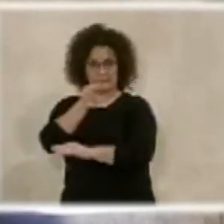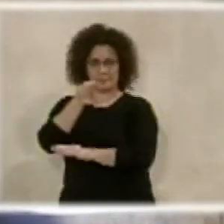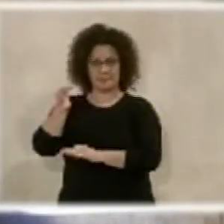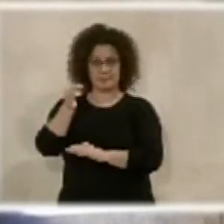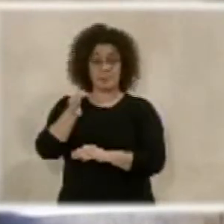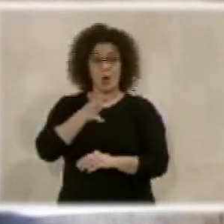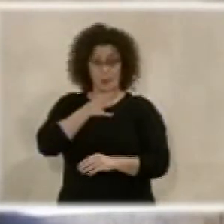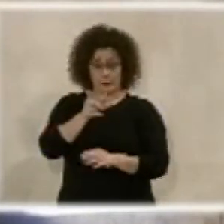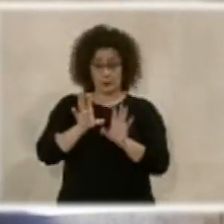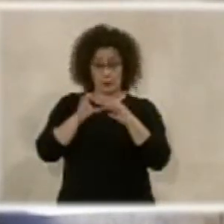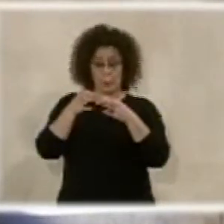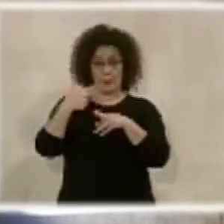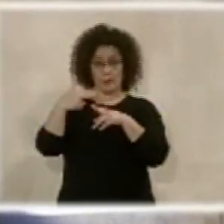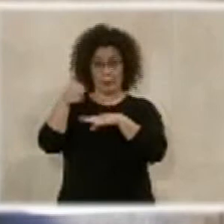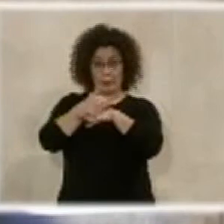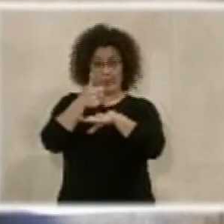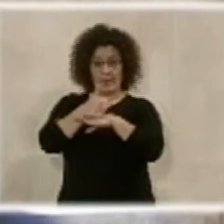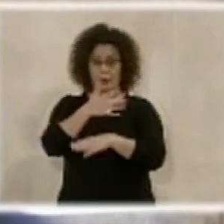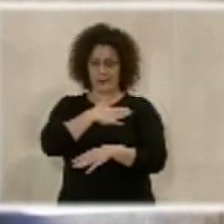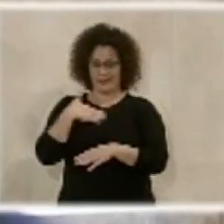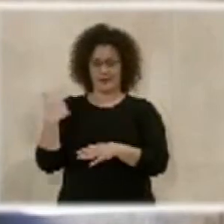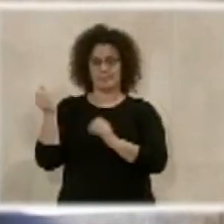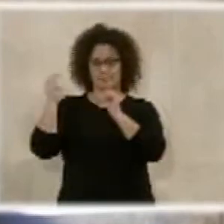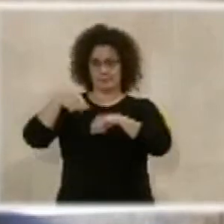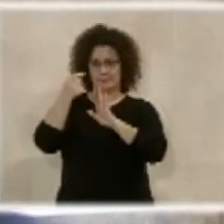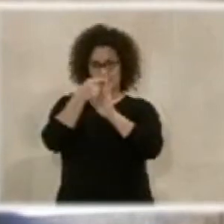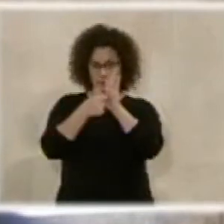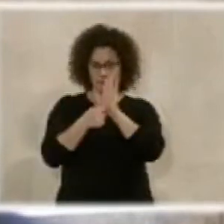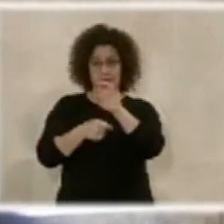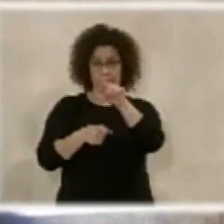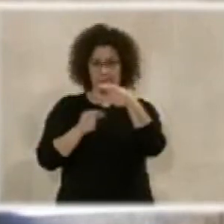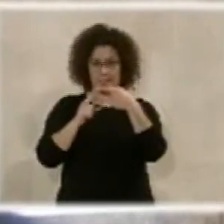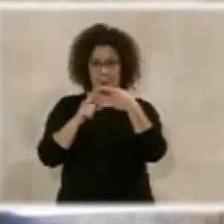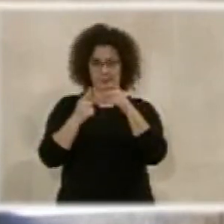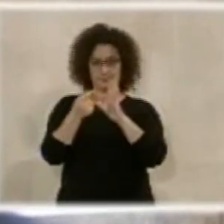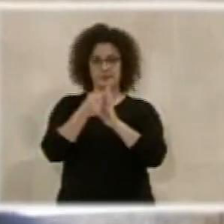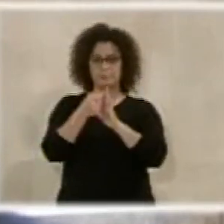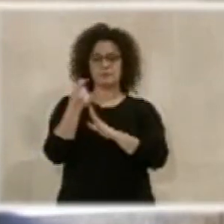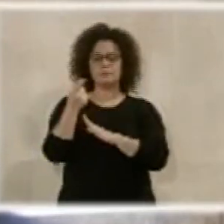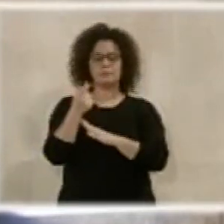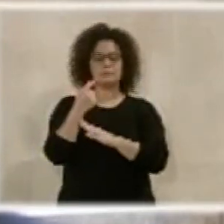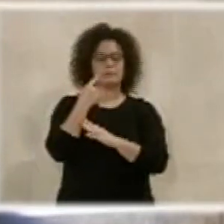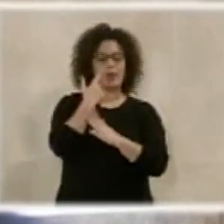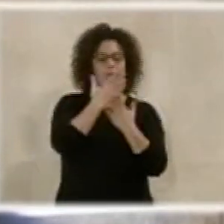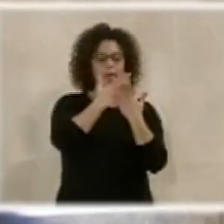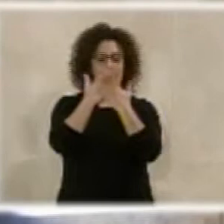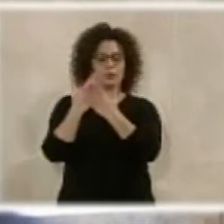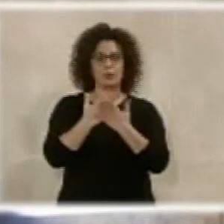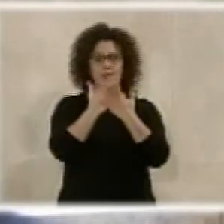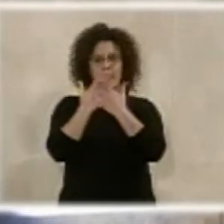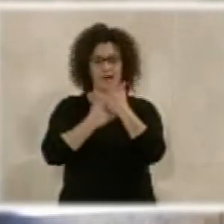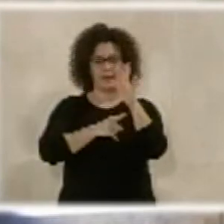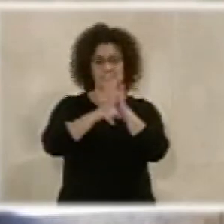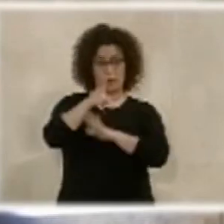que desde el Grupo Municipal de Ciudadanos proponemos acordar lo siguiente. Primero, estudiar y desarrollar para el